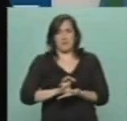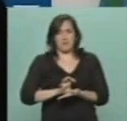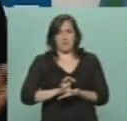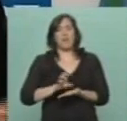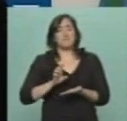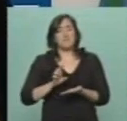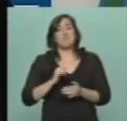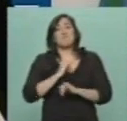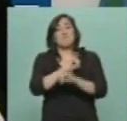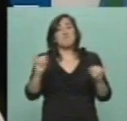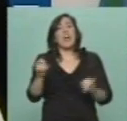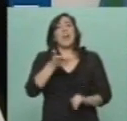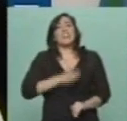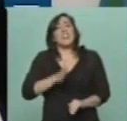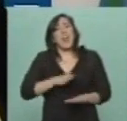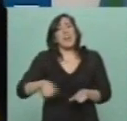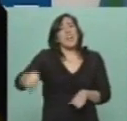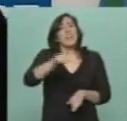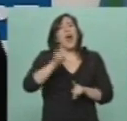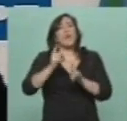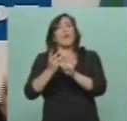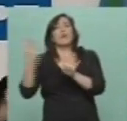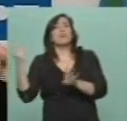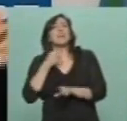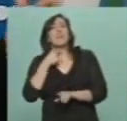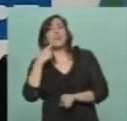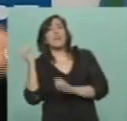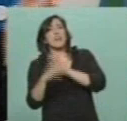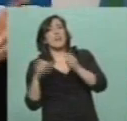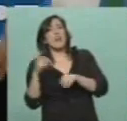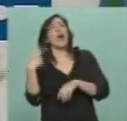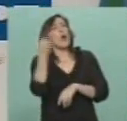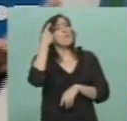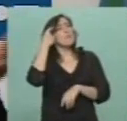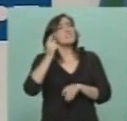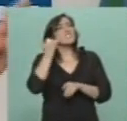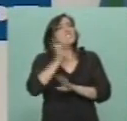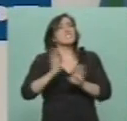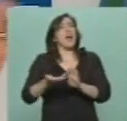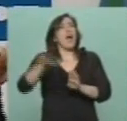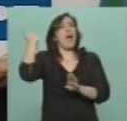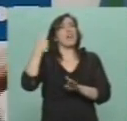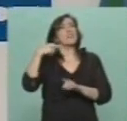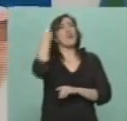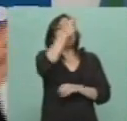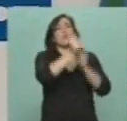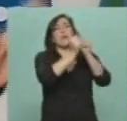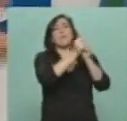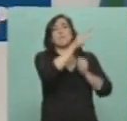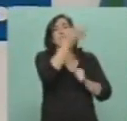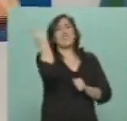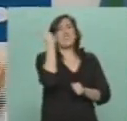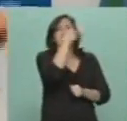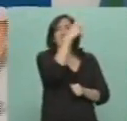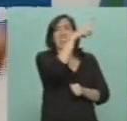tranquilidad en las filas para los que quieran decir que esto estamos inaugurando lo que hicieron otros. Pero las cosas se inauguran con plata, sin